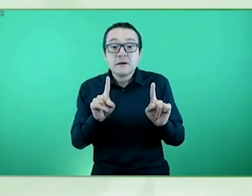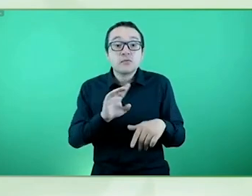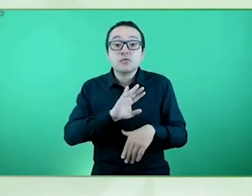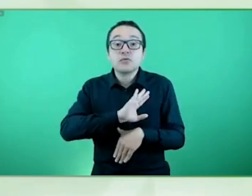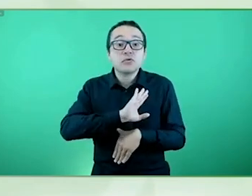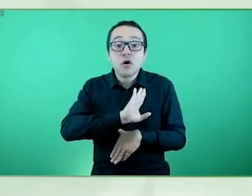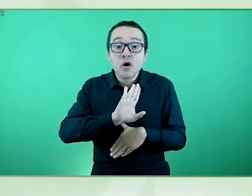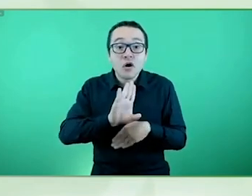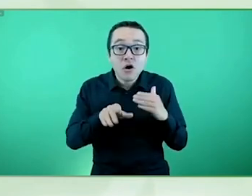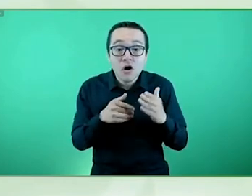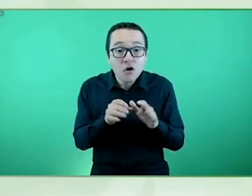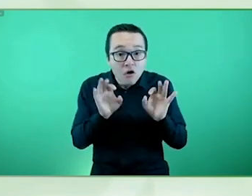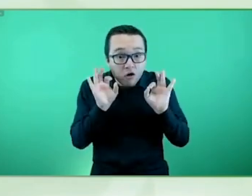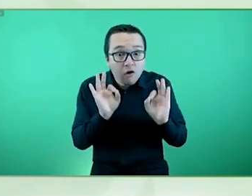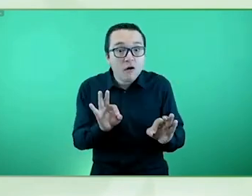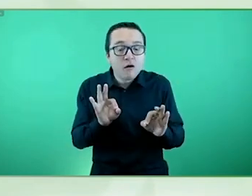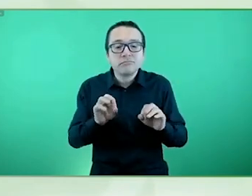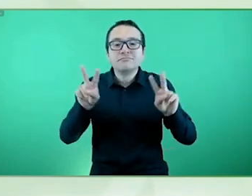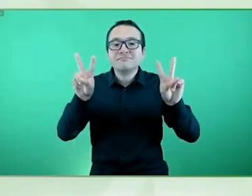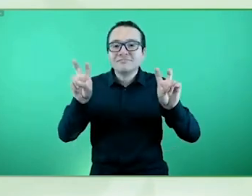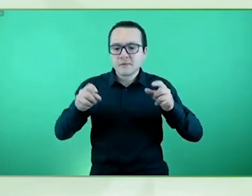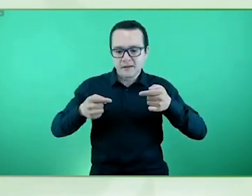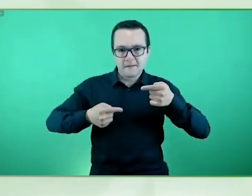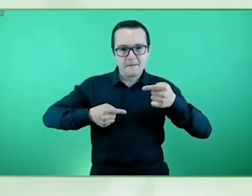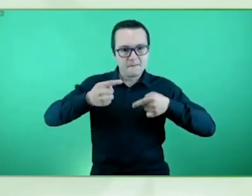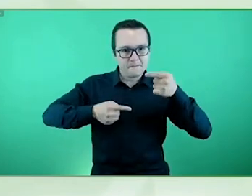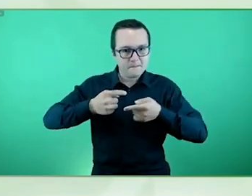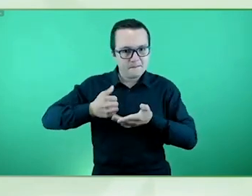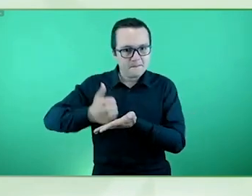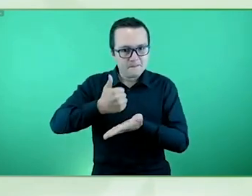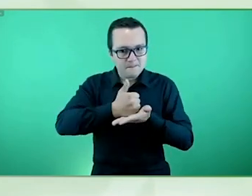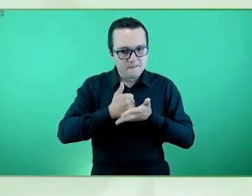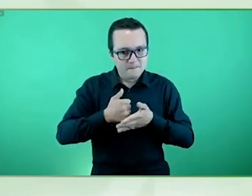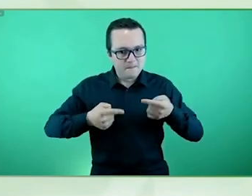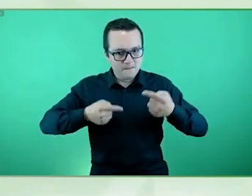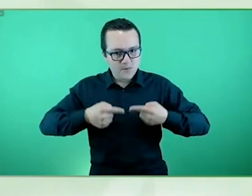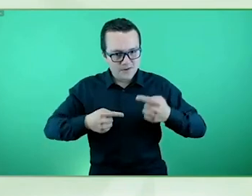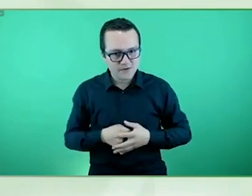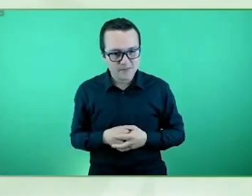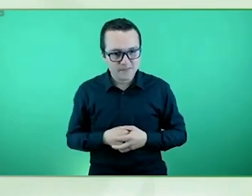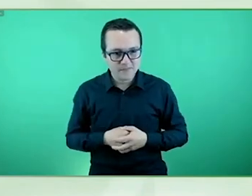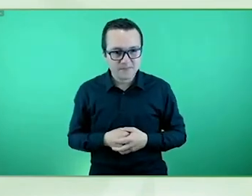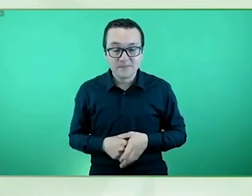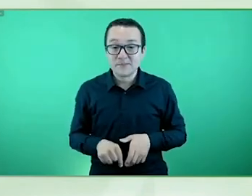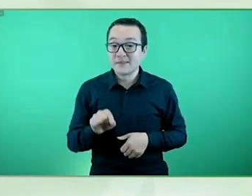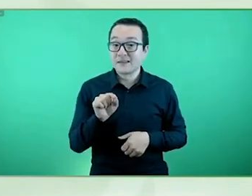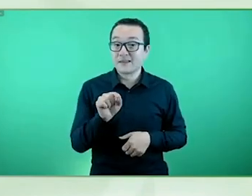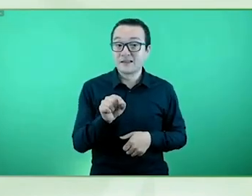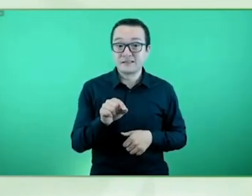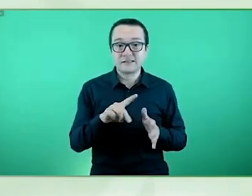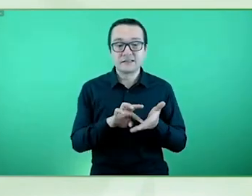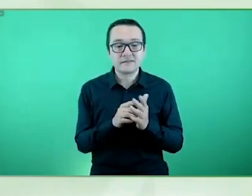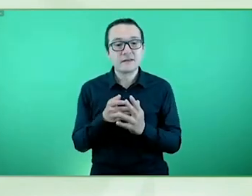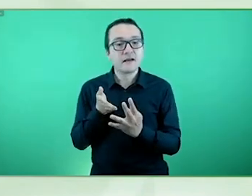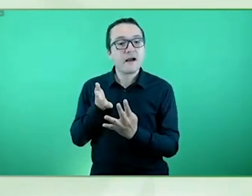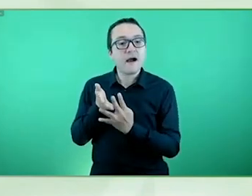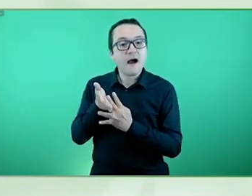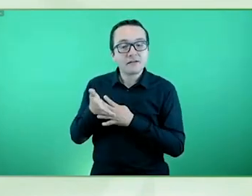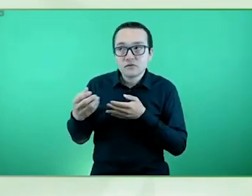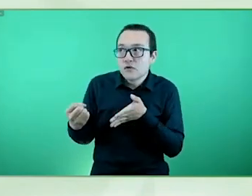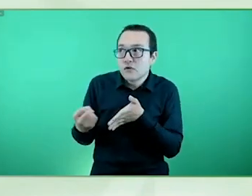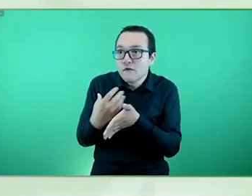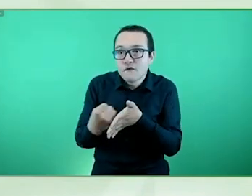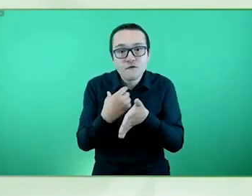consideramos la participación política que va desde acceder a la información desde el periodo